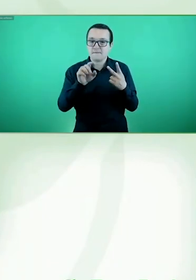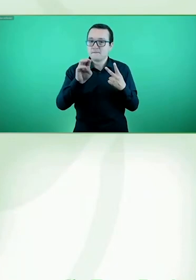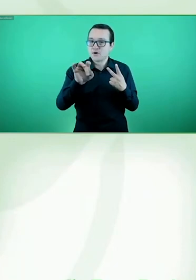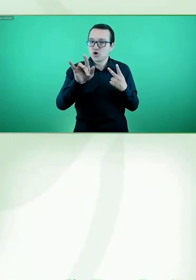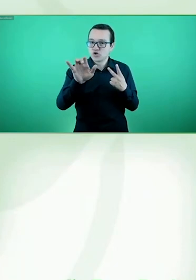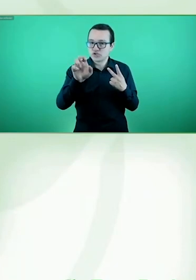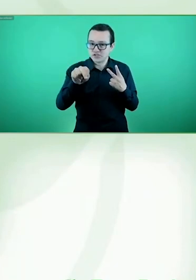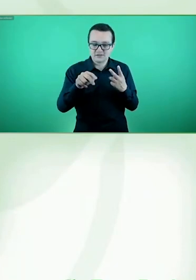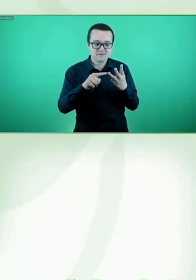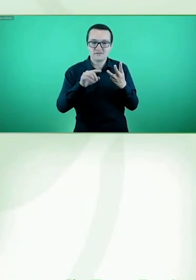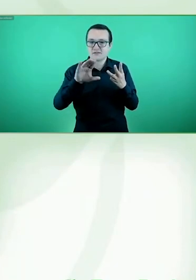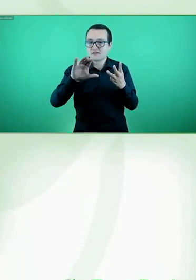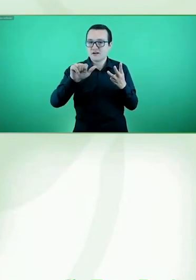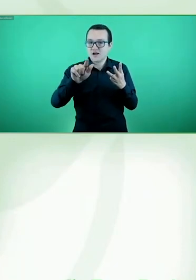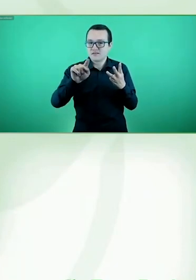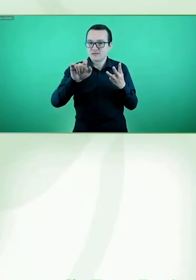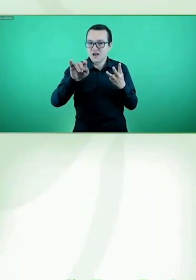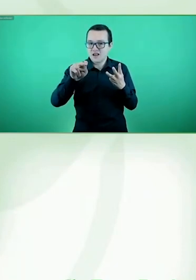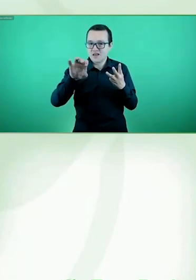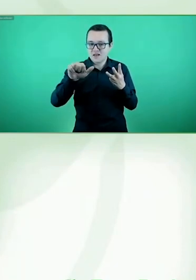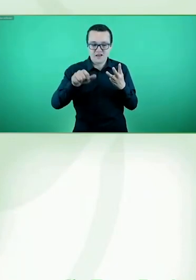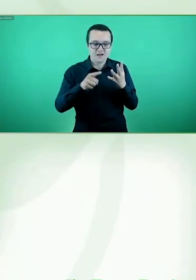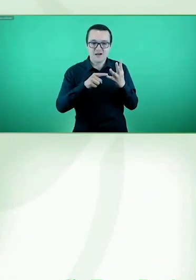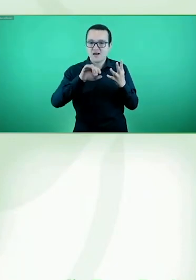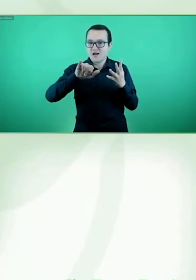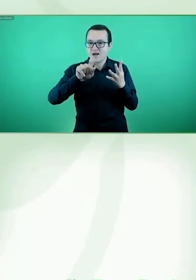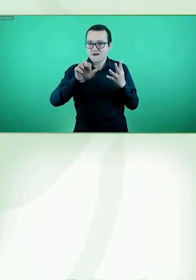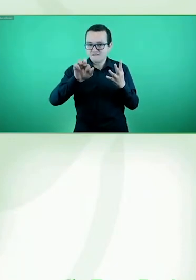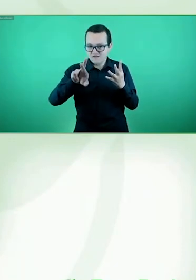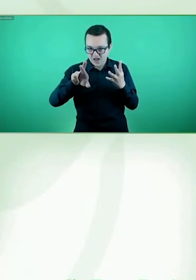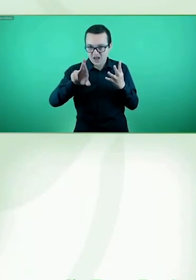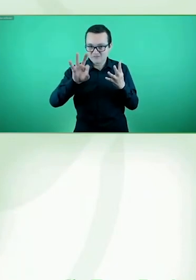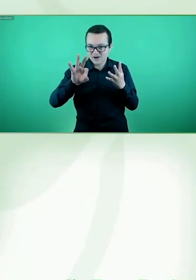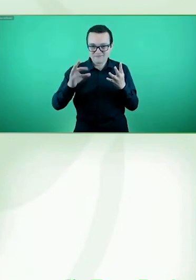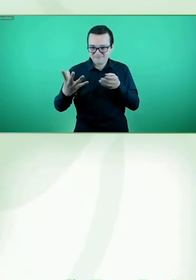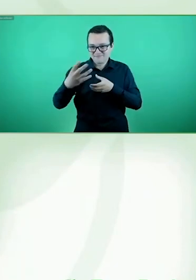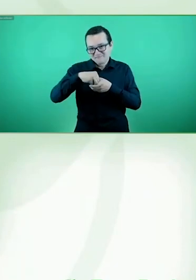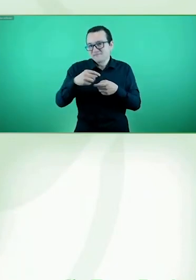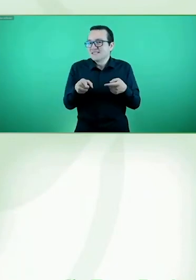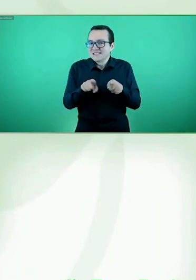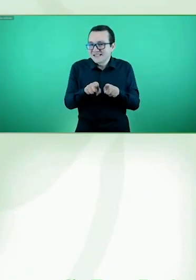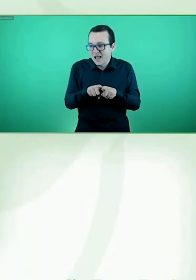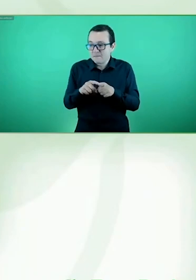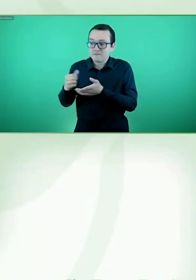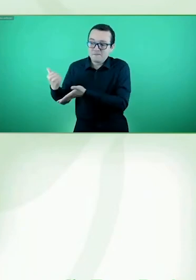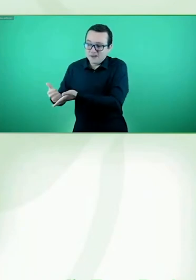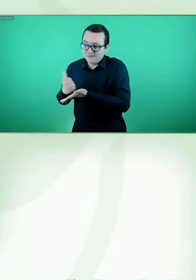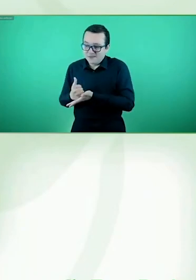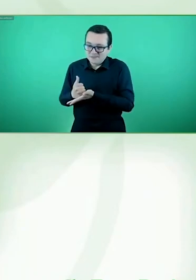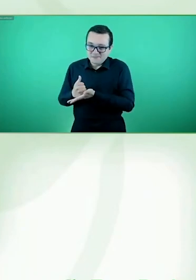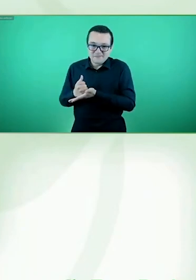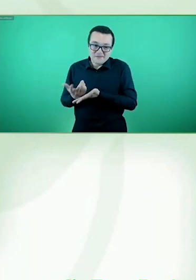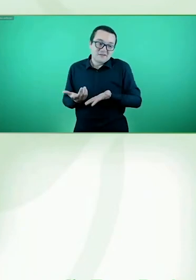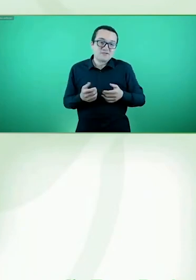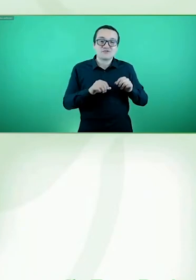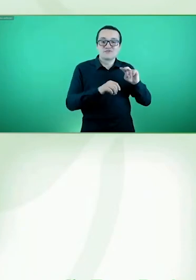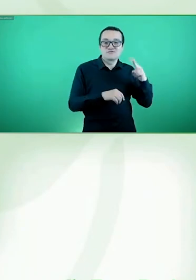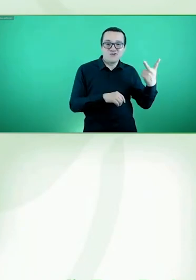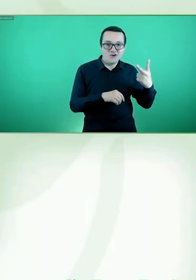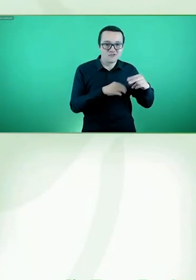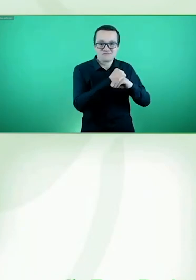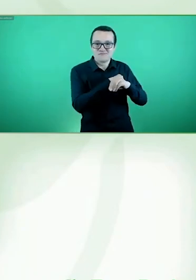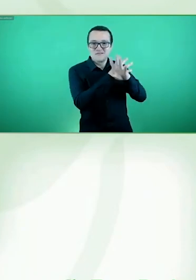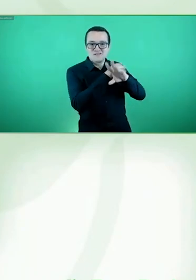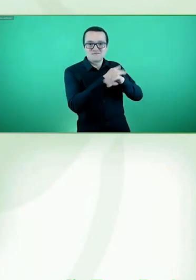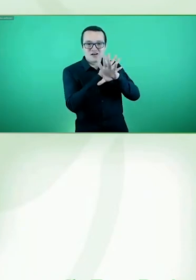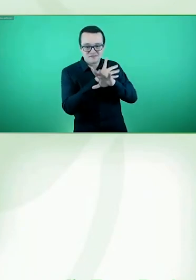que nos han acompañado como las mismas sesiones de manera híbrida. Tenemos a dos presentes y a dos online. Y, por supuesto, a Nacha con quienes